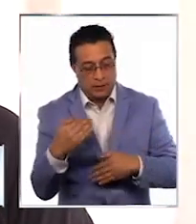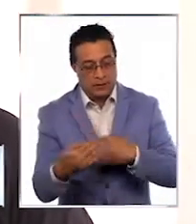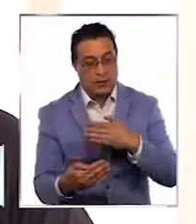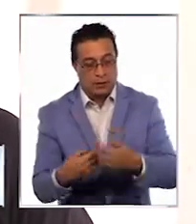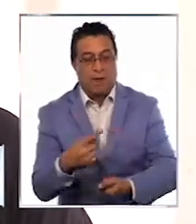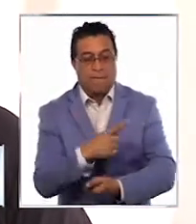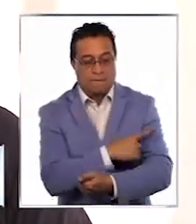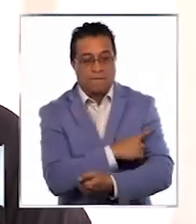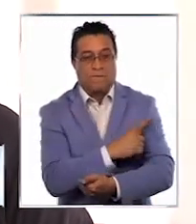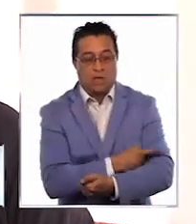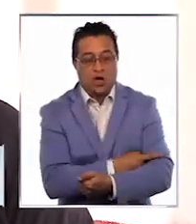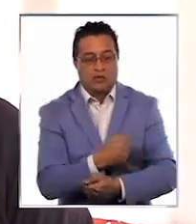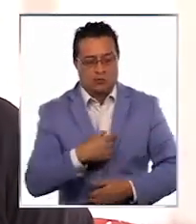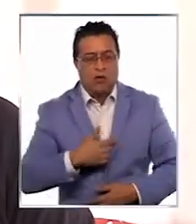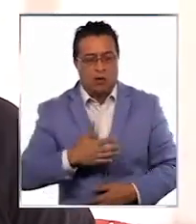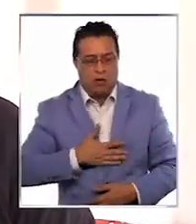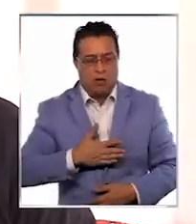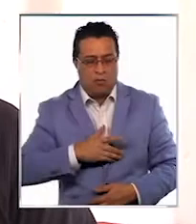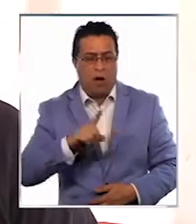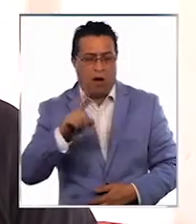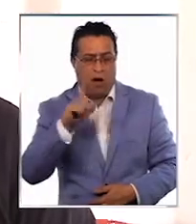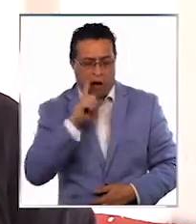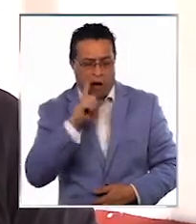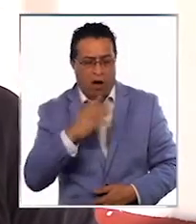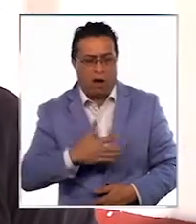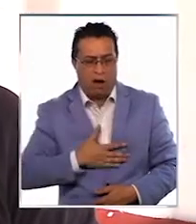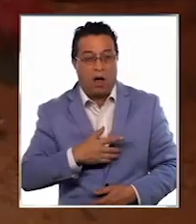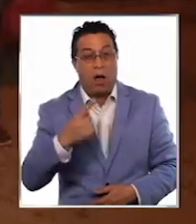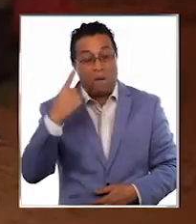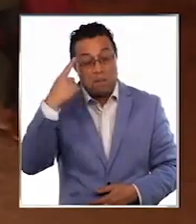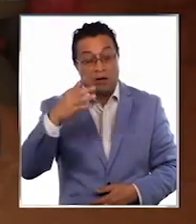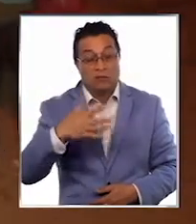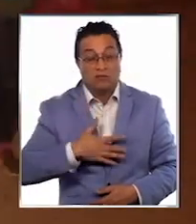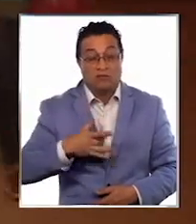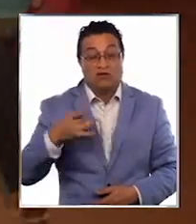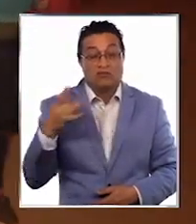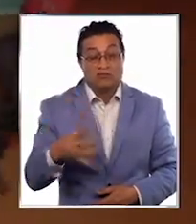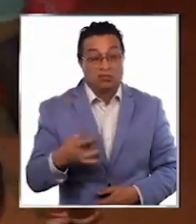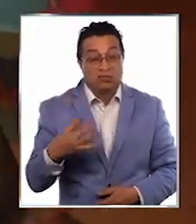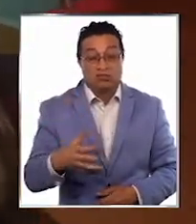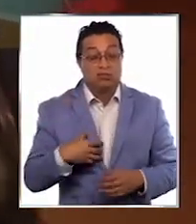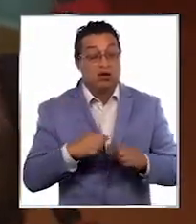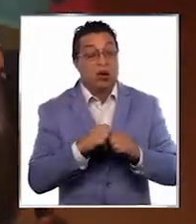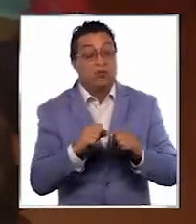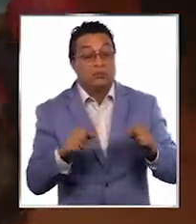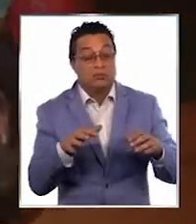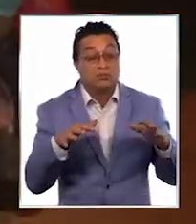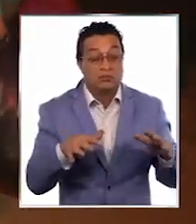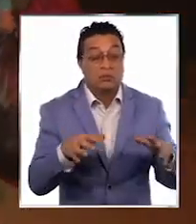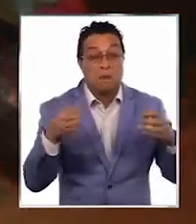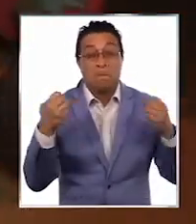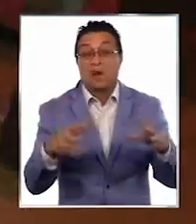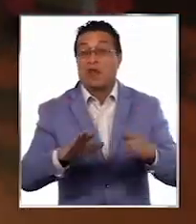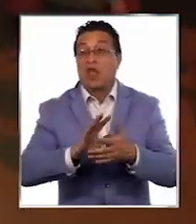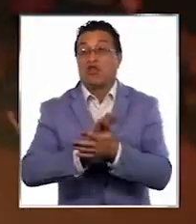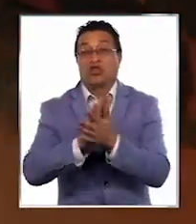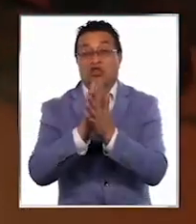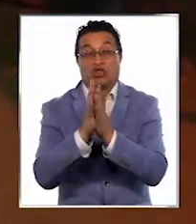las fuerzas, uno las tiene. Pero el mismo dolor, la misma impotencia de haber perdido todo,